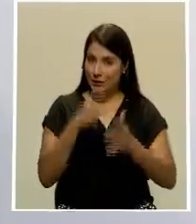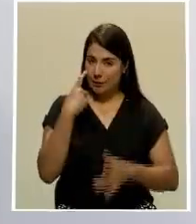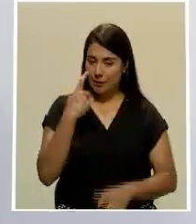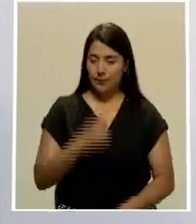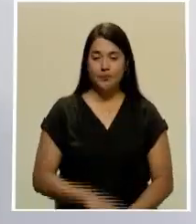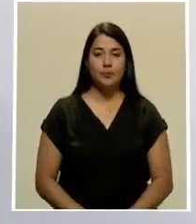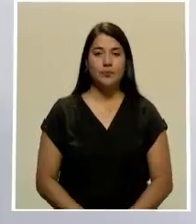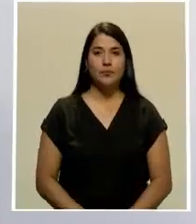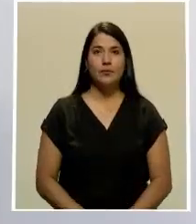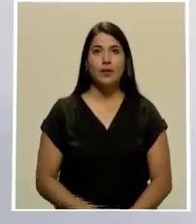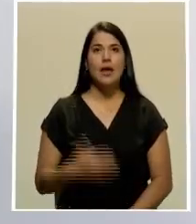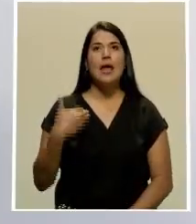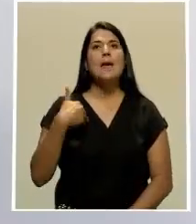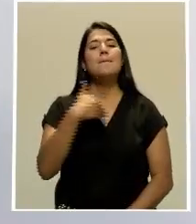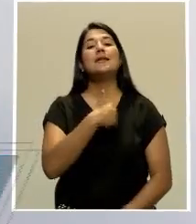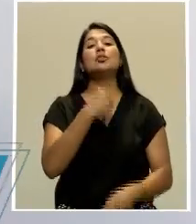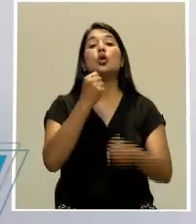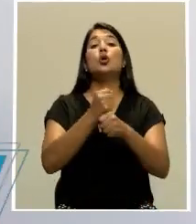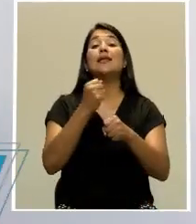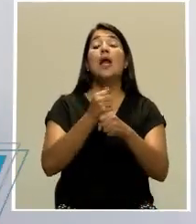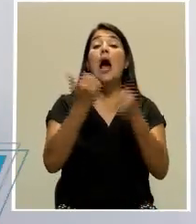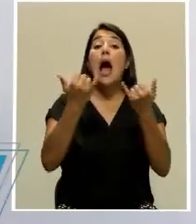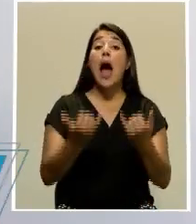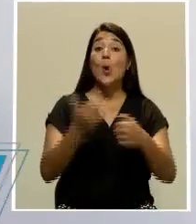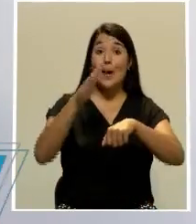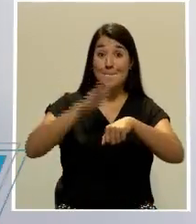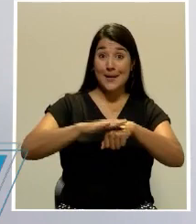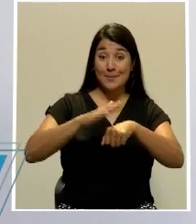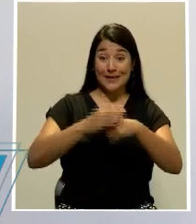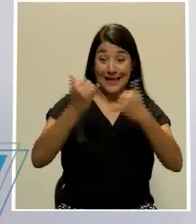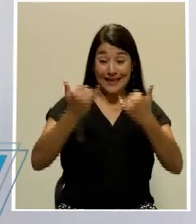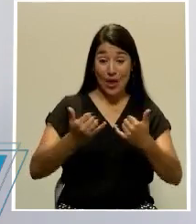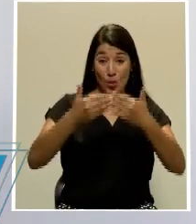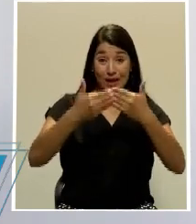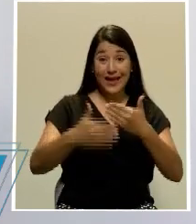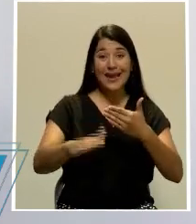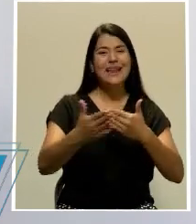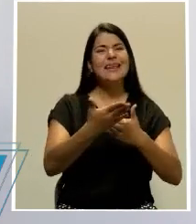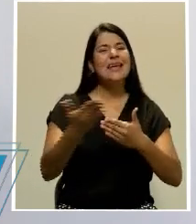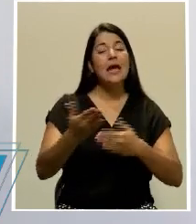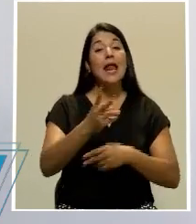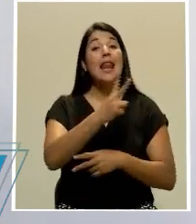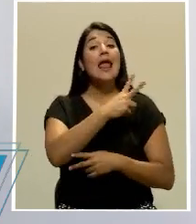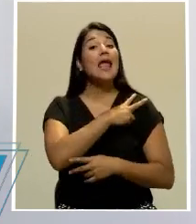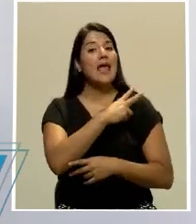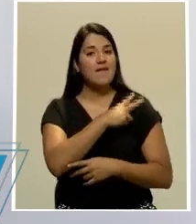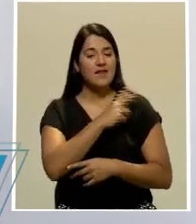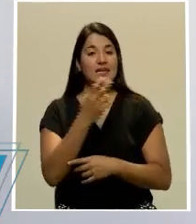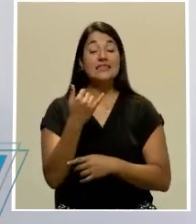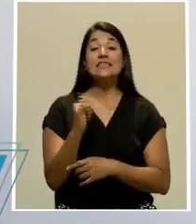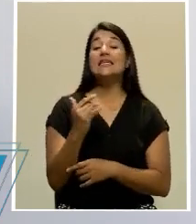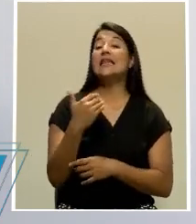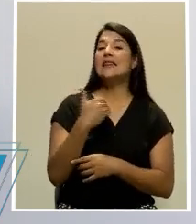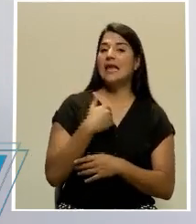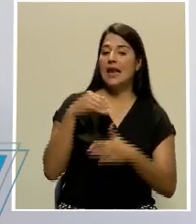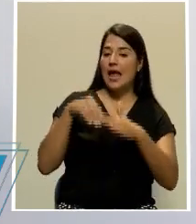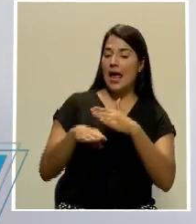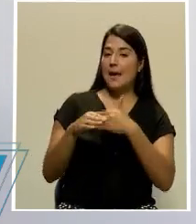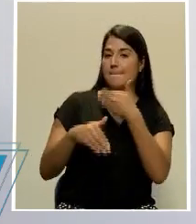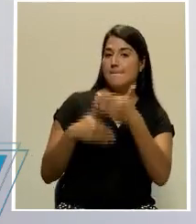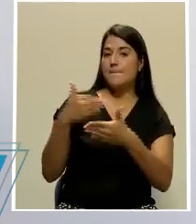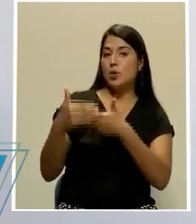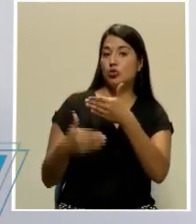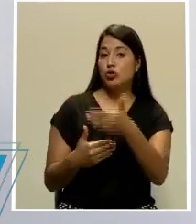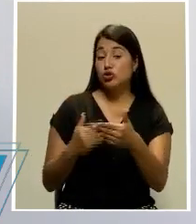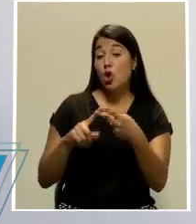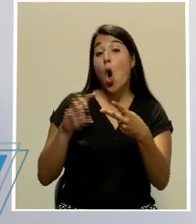El Ministerio de Trabajo lo que está autorizando a partir de hoy es que los patronos que tienen en trámite o bien ya